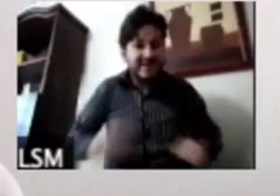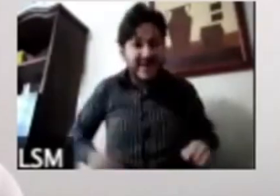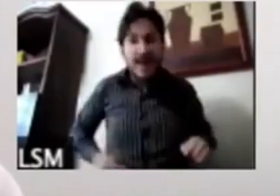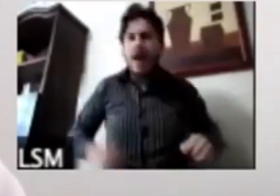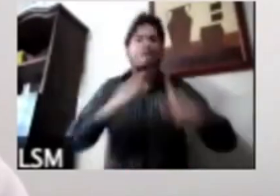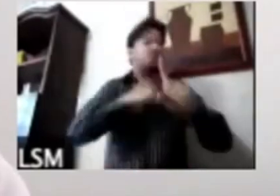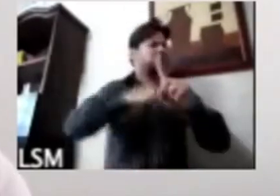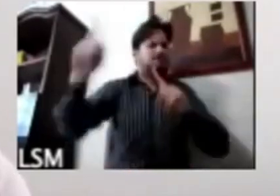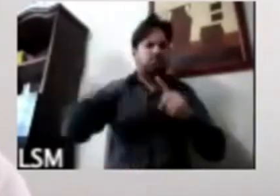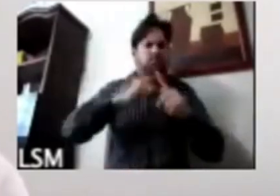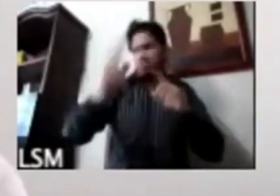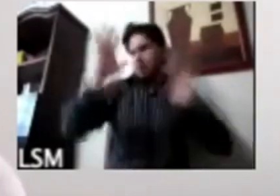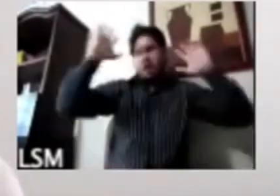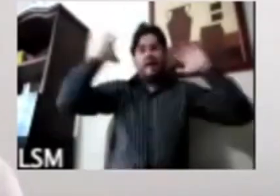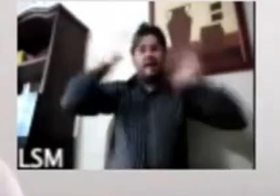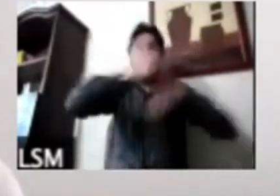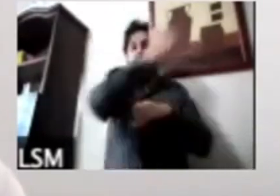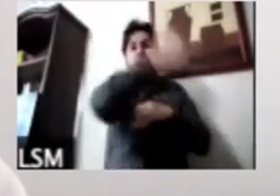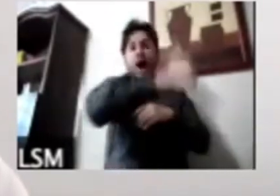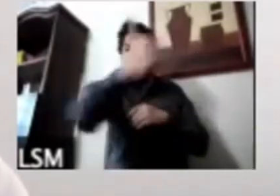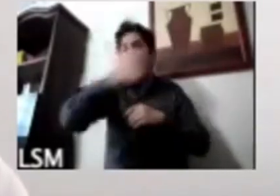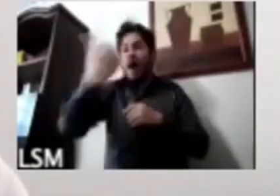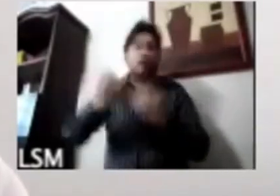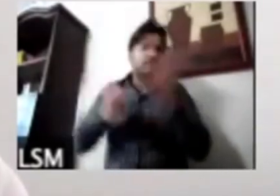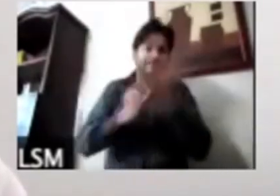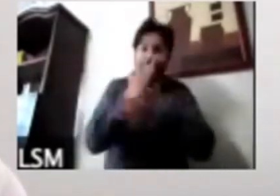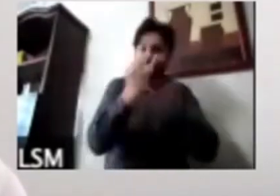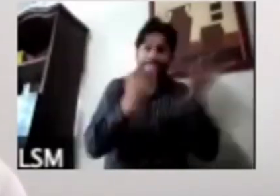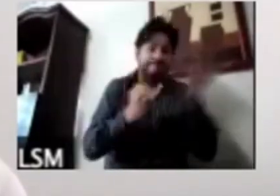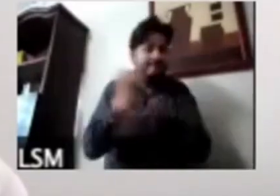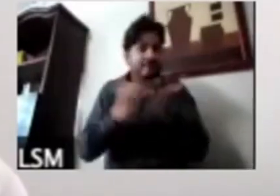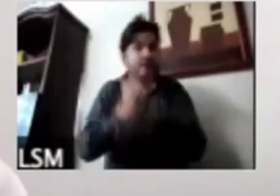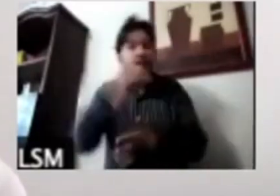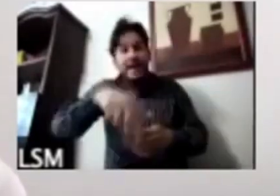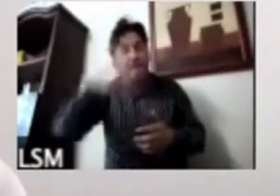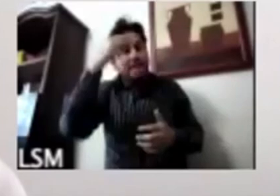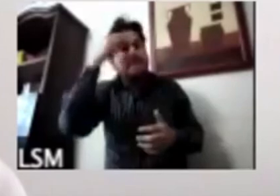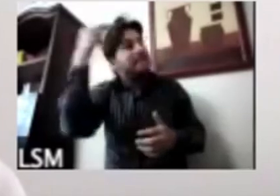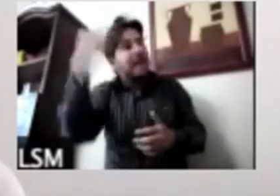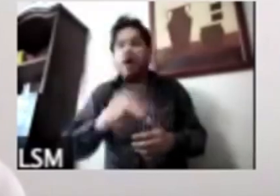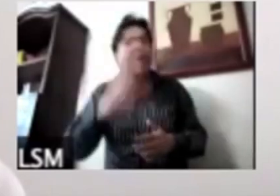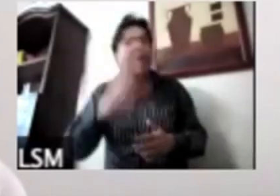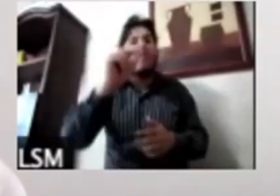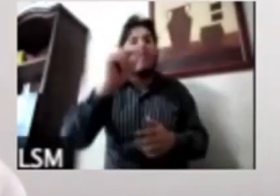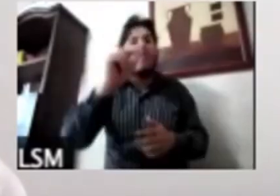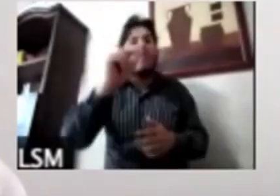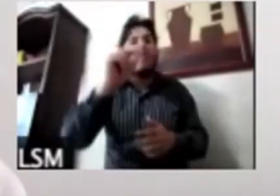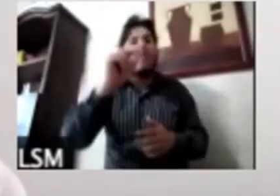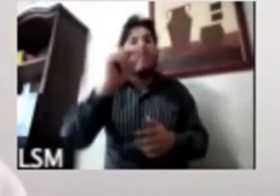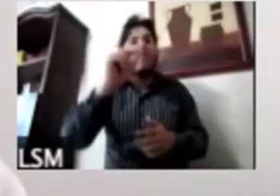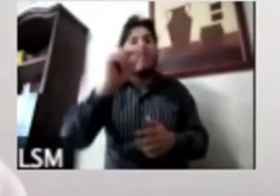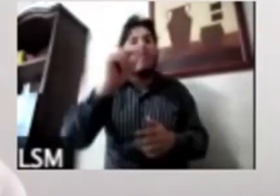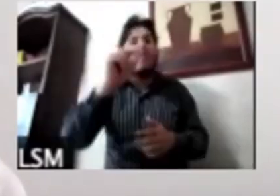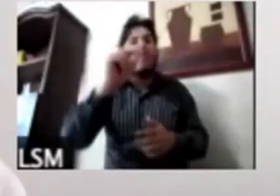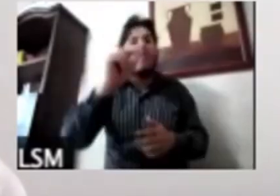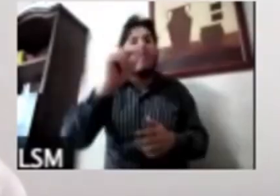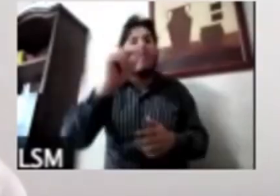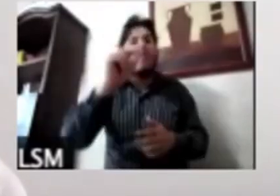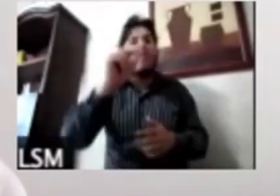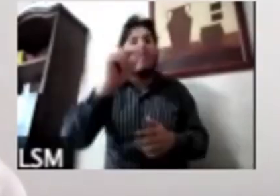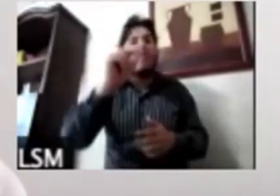social por diversos motivos en México no se ha disminuido la movilidad como en otros países